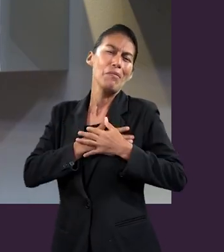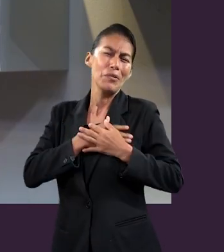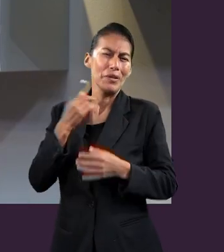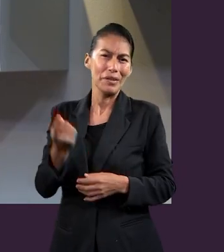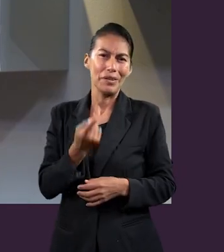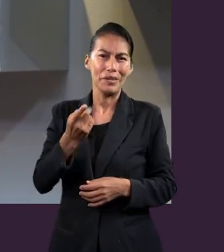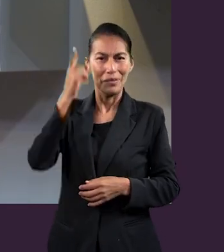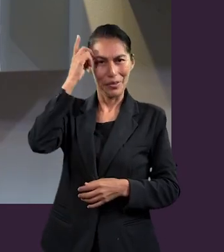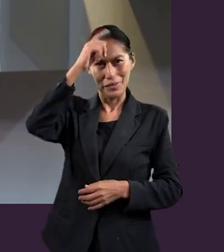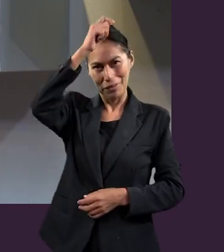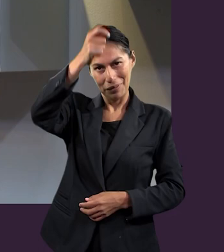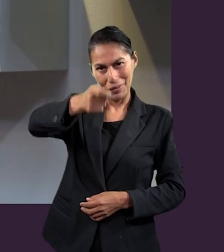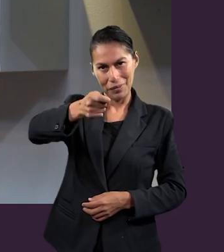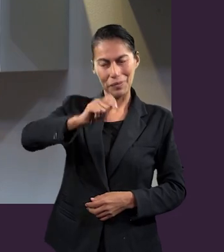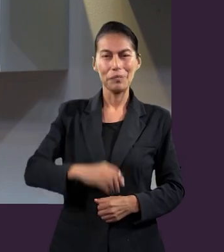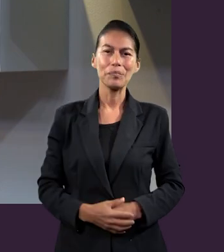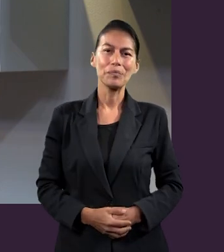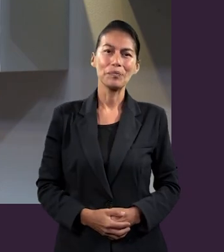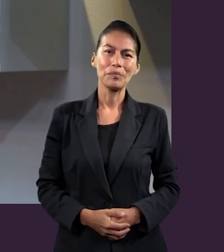les bendiga.